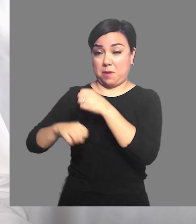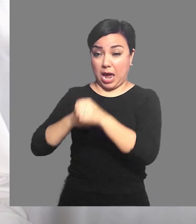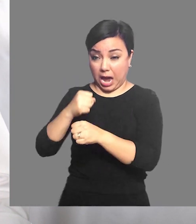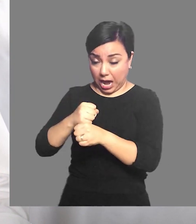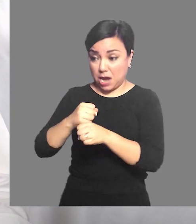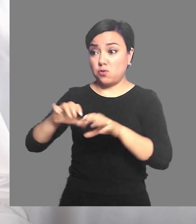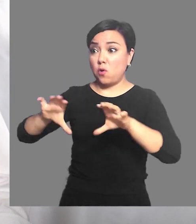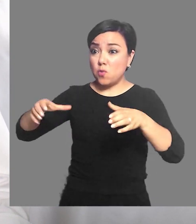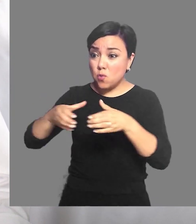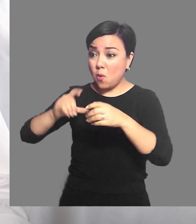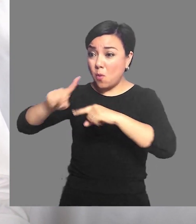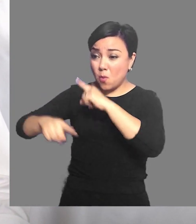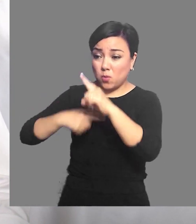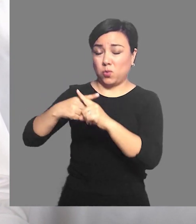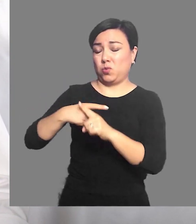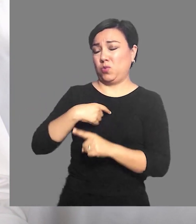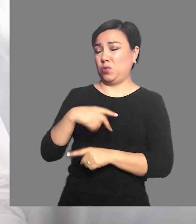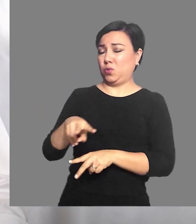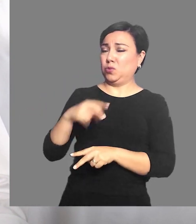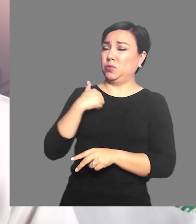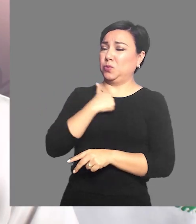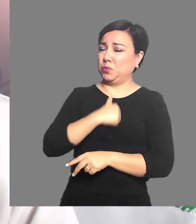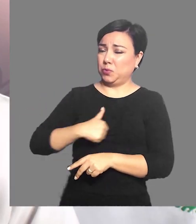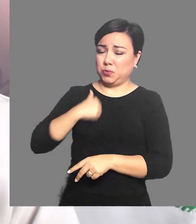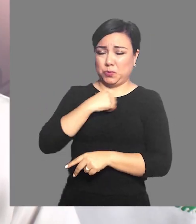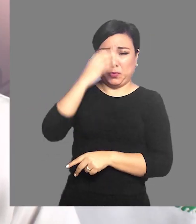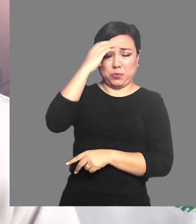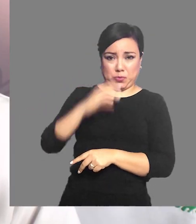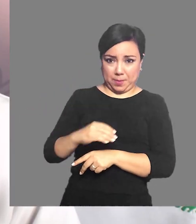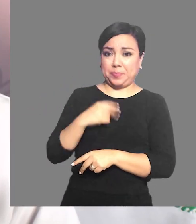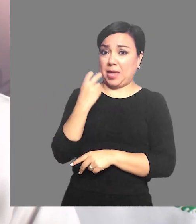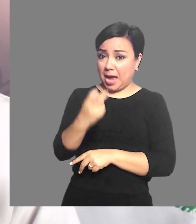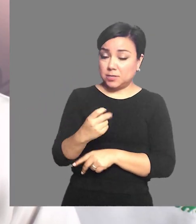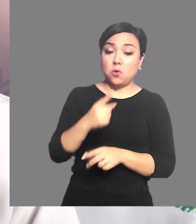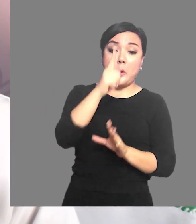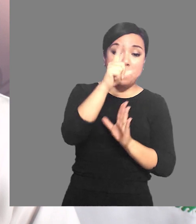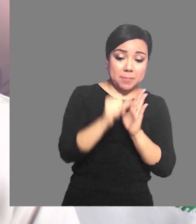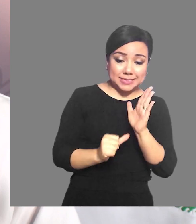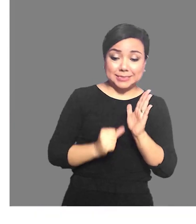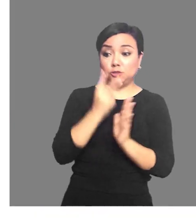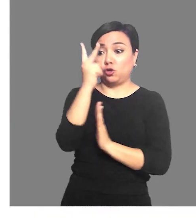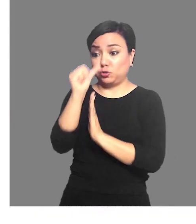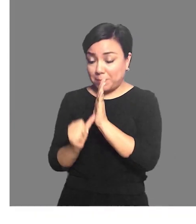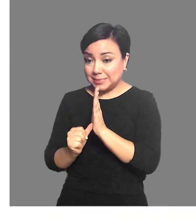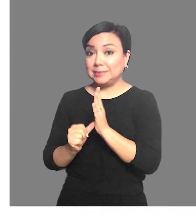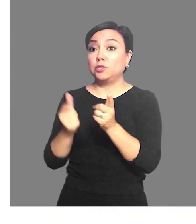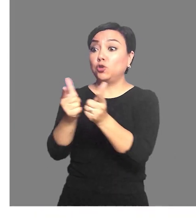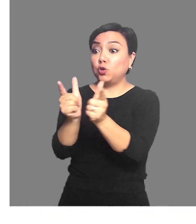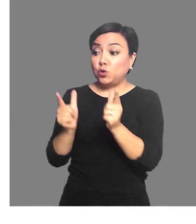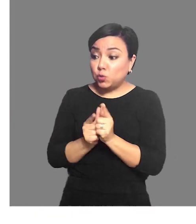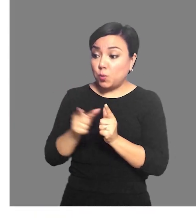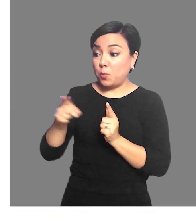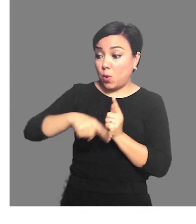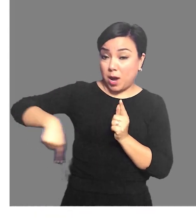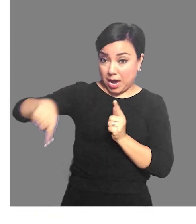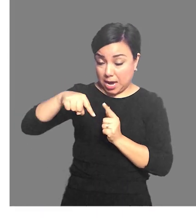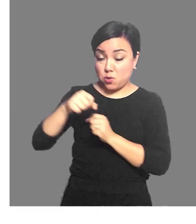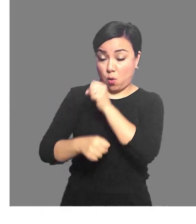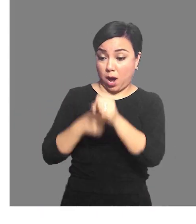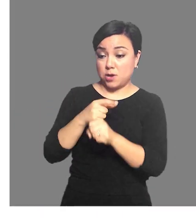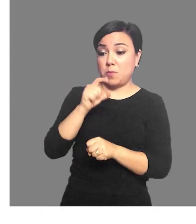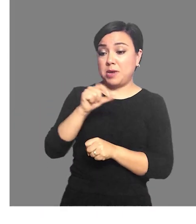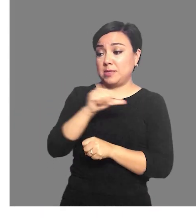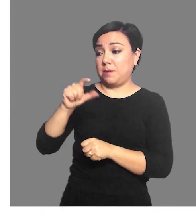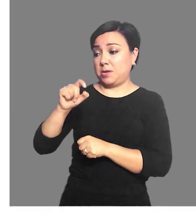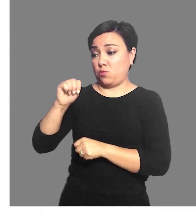años, la información toma otro matiz. Mira, por segundo mes consecutivo, el segundo grupo que más resintió defunciones fue el de